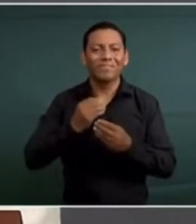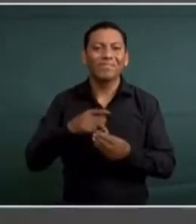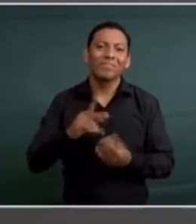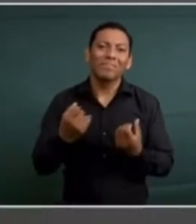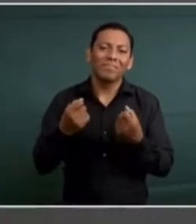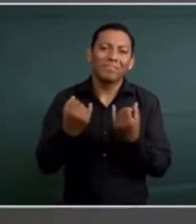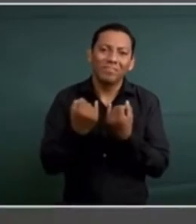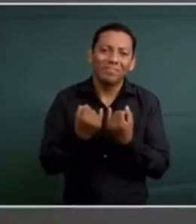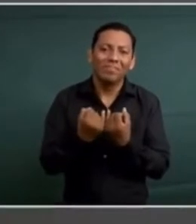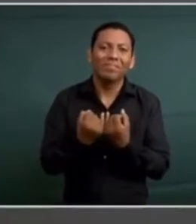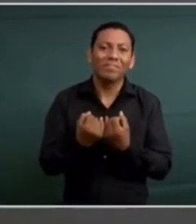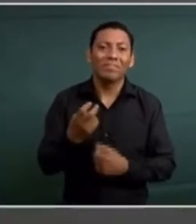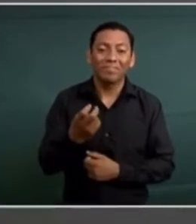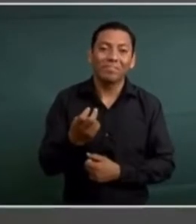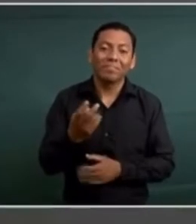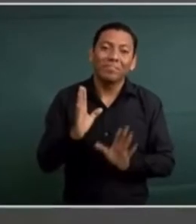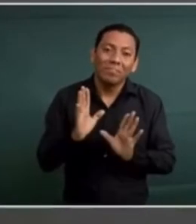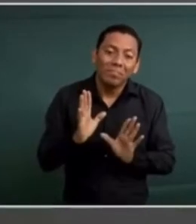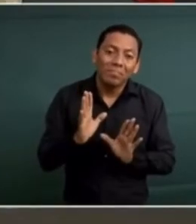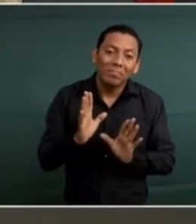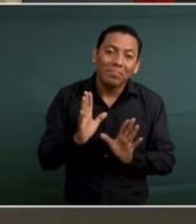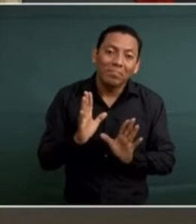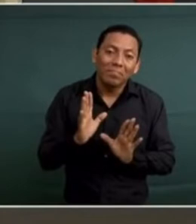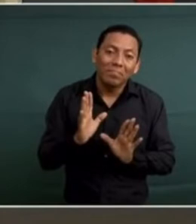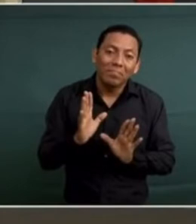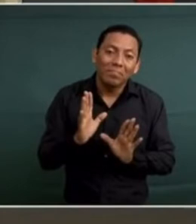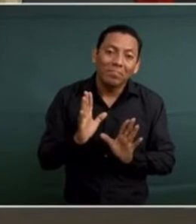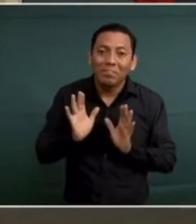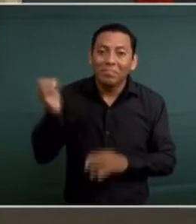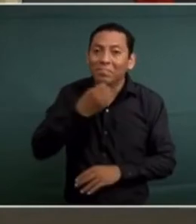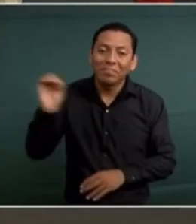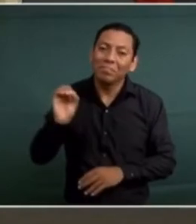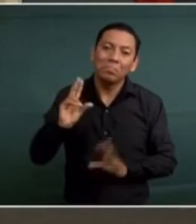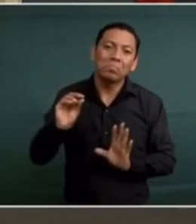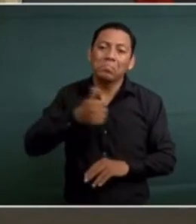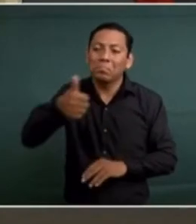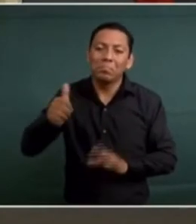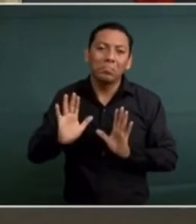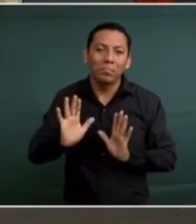pero también eso es voluntario, no puede ser obligatorio.